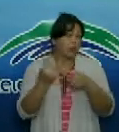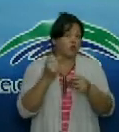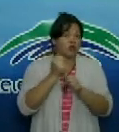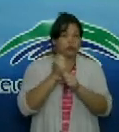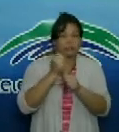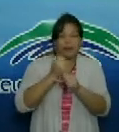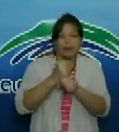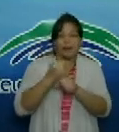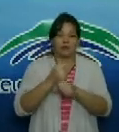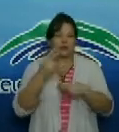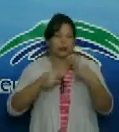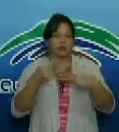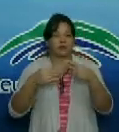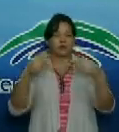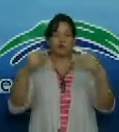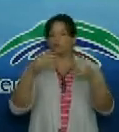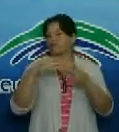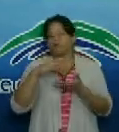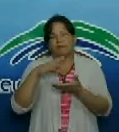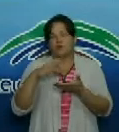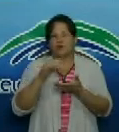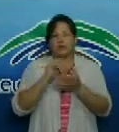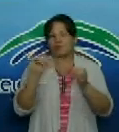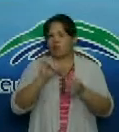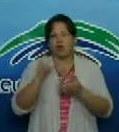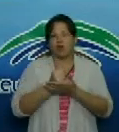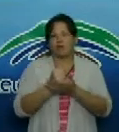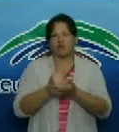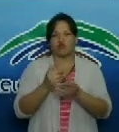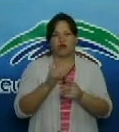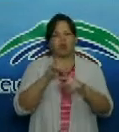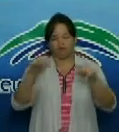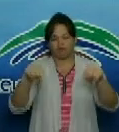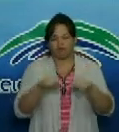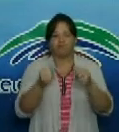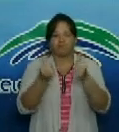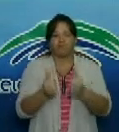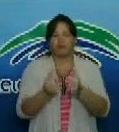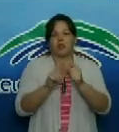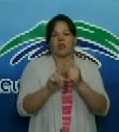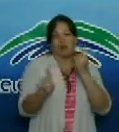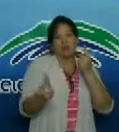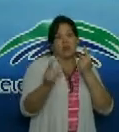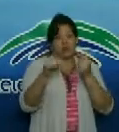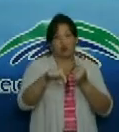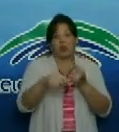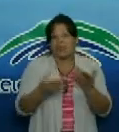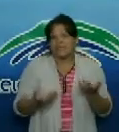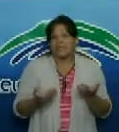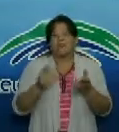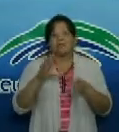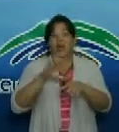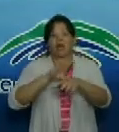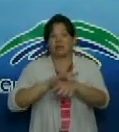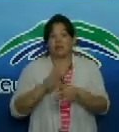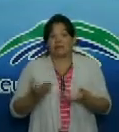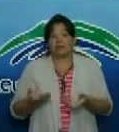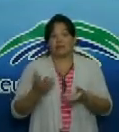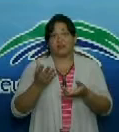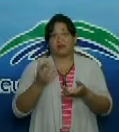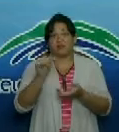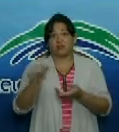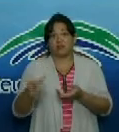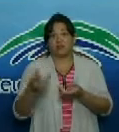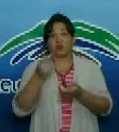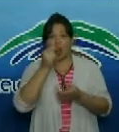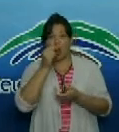importante en los centros de aislamiento donde están los pacientes y también donde están los casos confirmados con esta pandemia Iván Romero